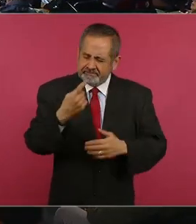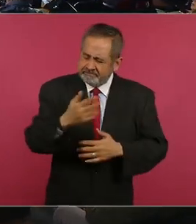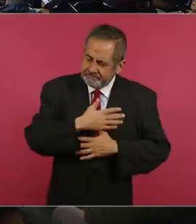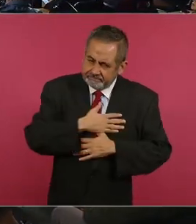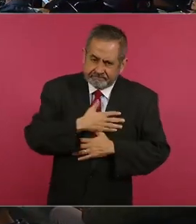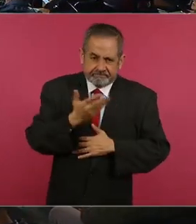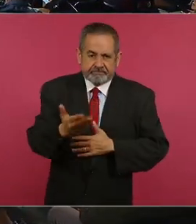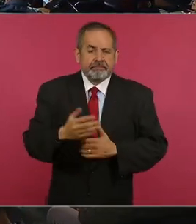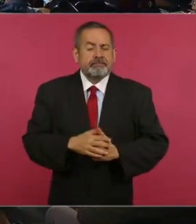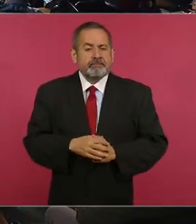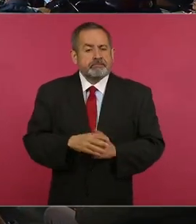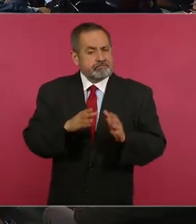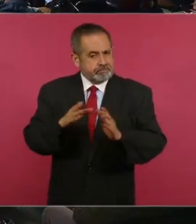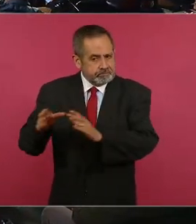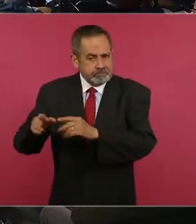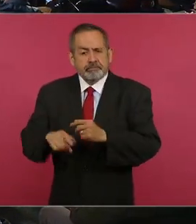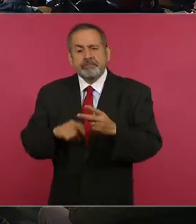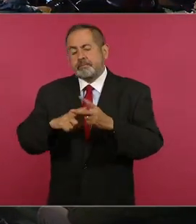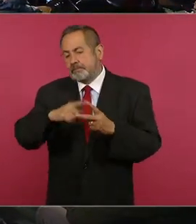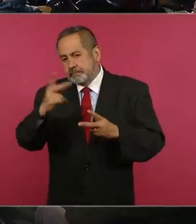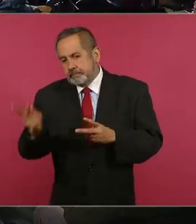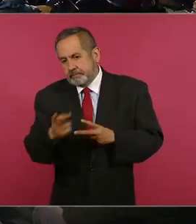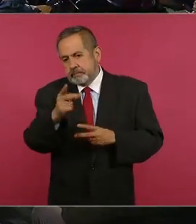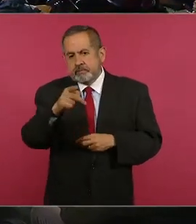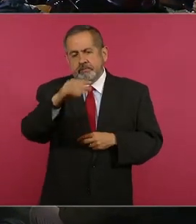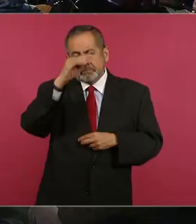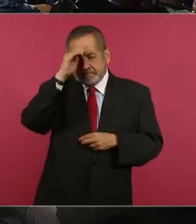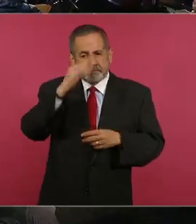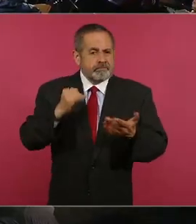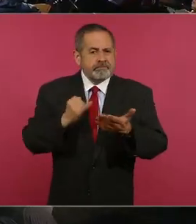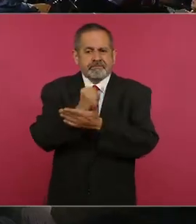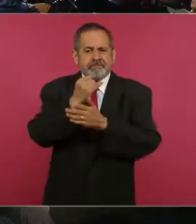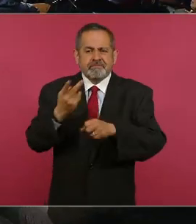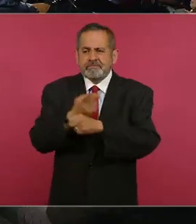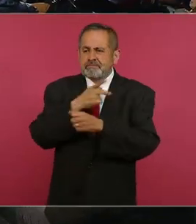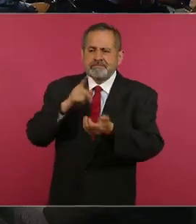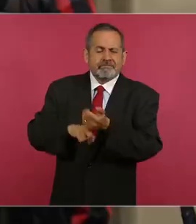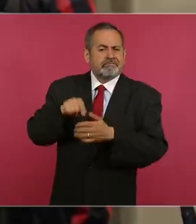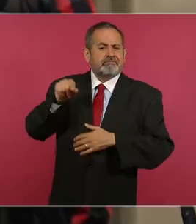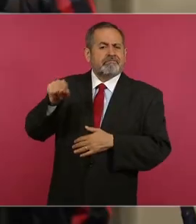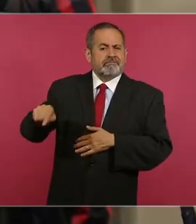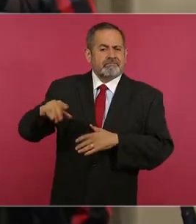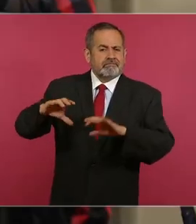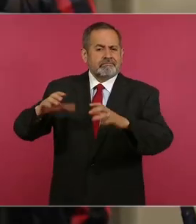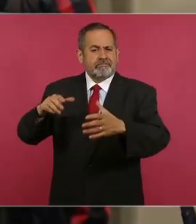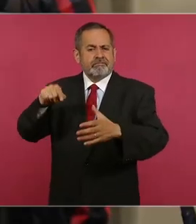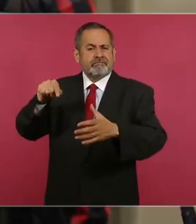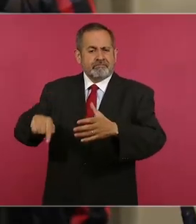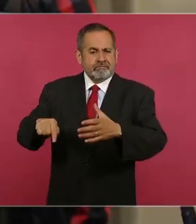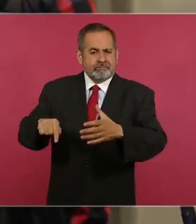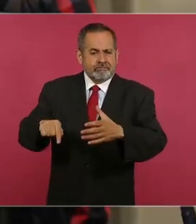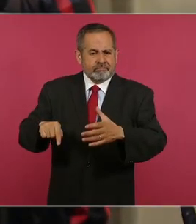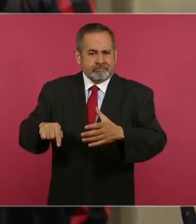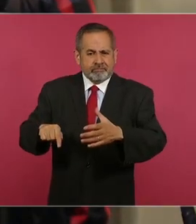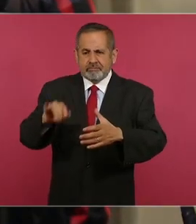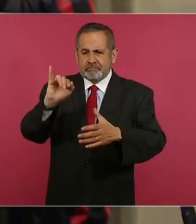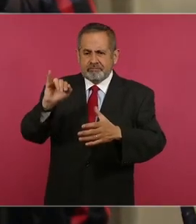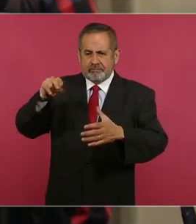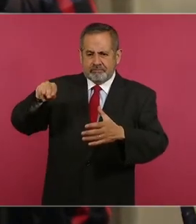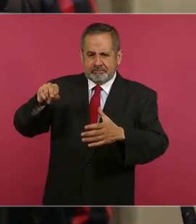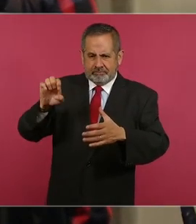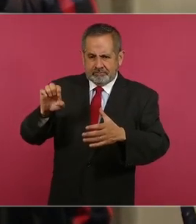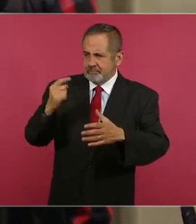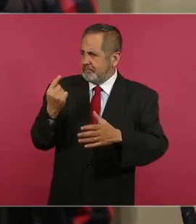pregunta, presidente, tiene que ver con esta decisión que toma el órgano interno de control del Instituto Nacional Electoral